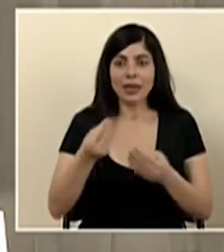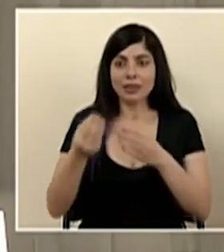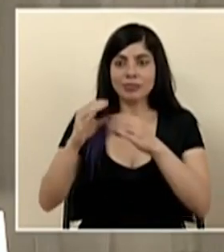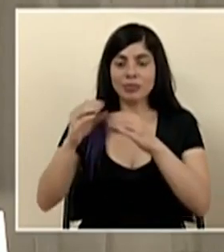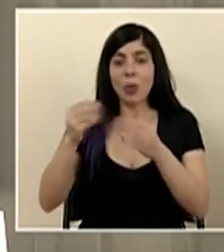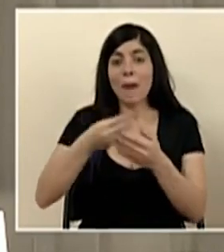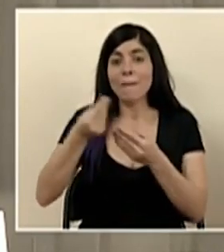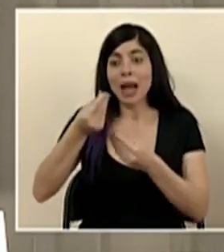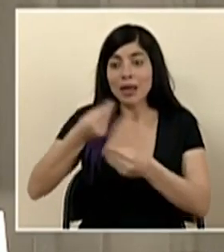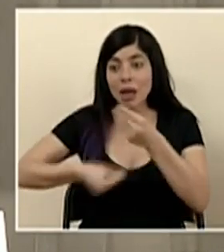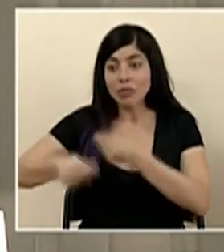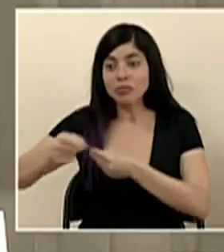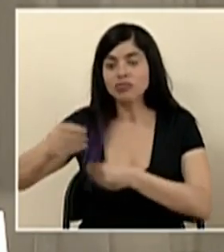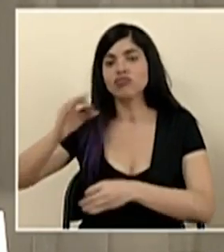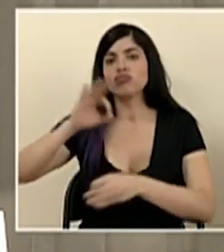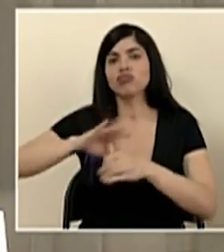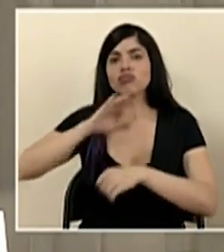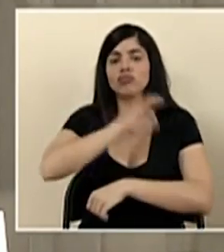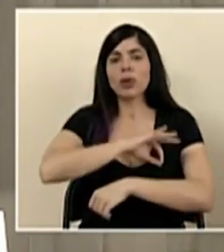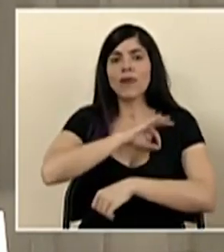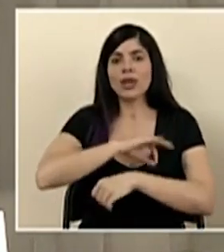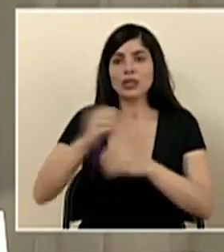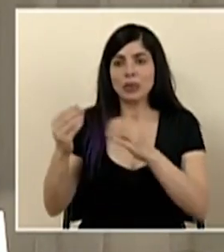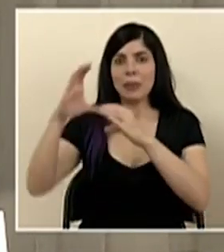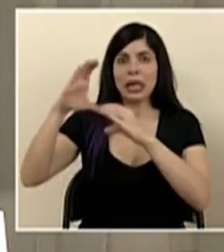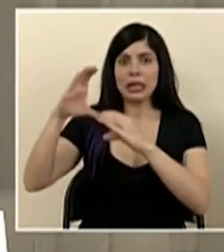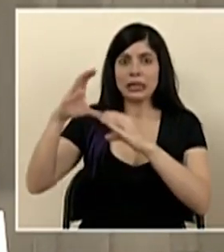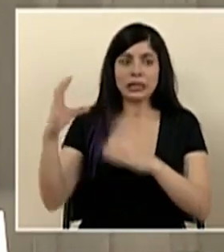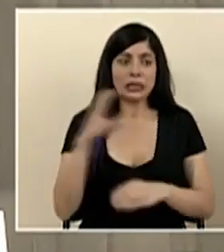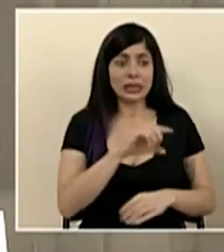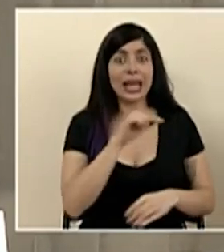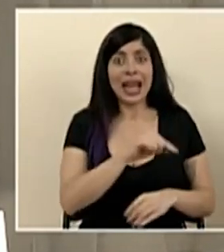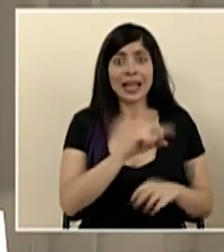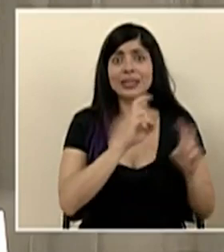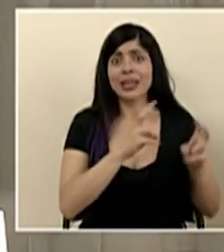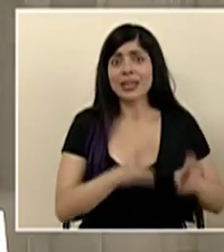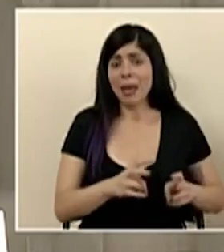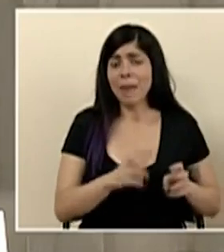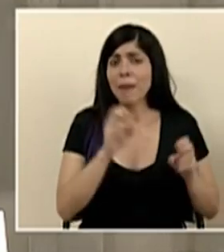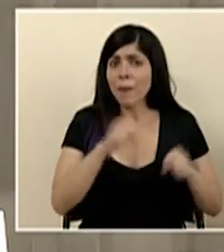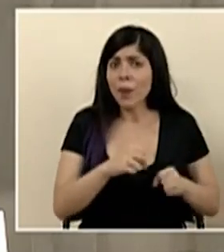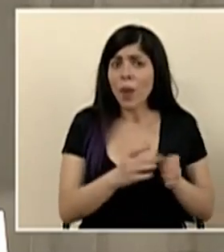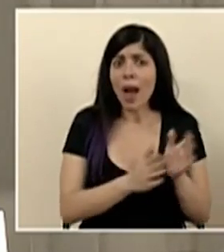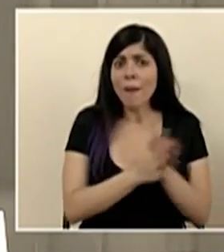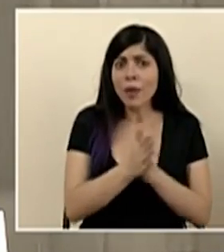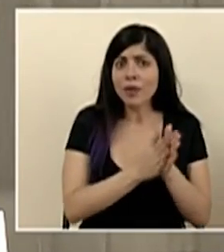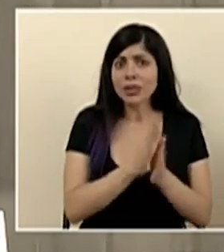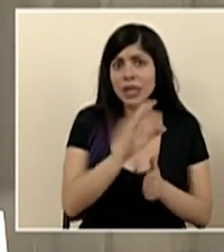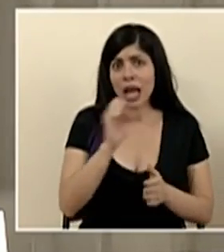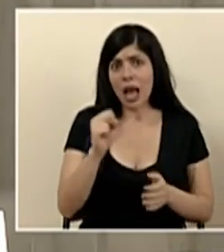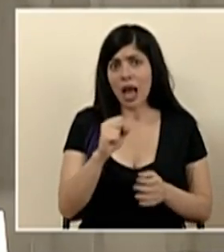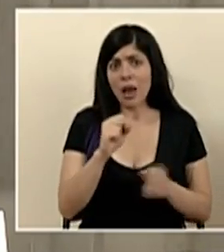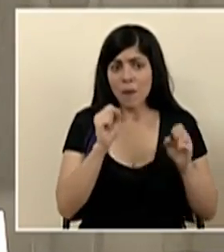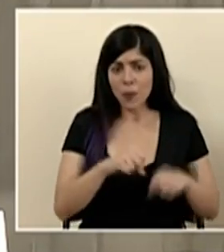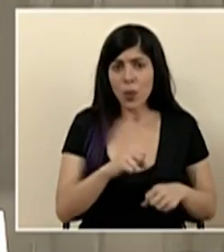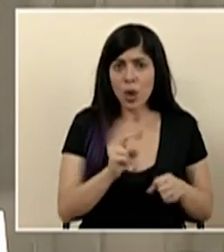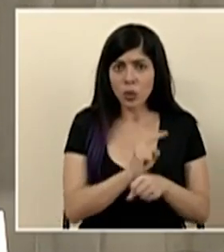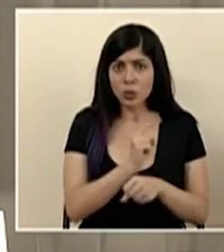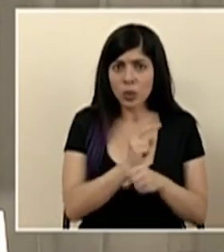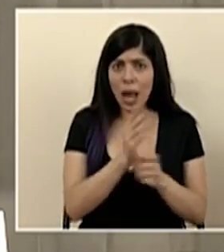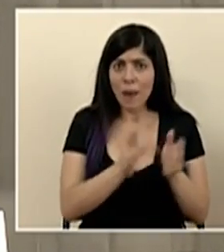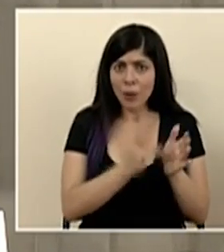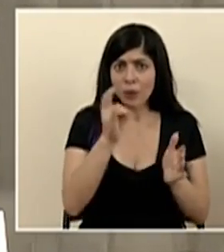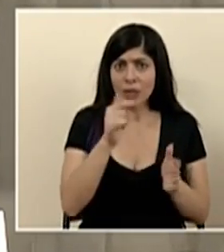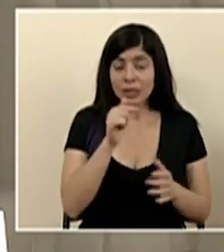ideas son cosas que tenemos que abordar esas son muchas oportunidades que tenemos con la caja y subrayar aquí